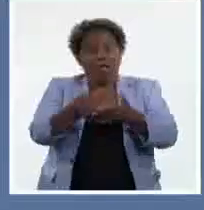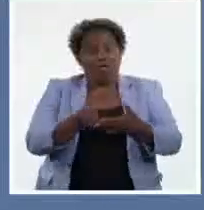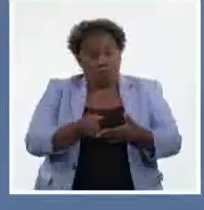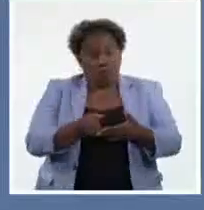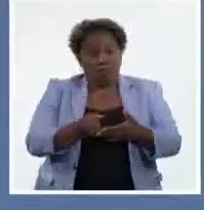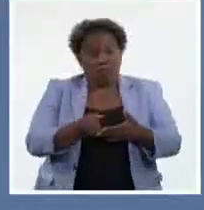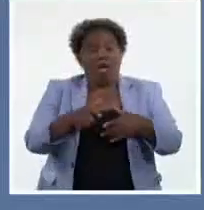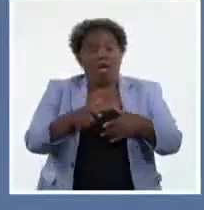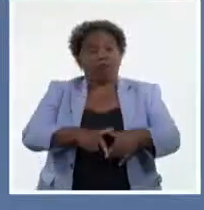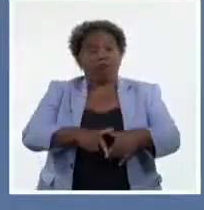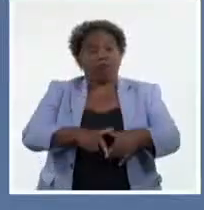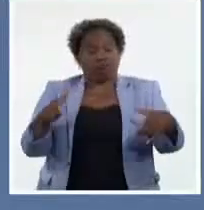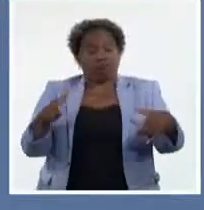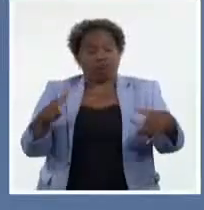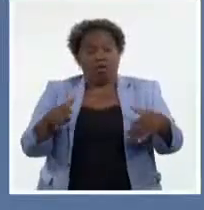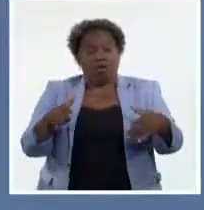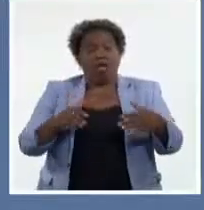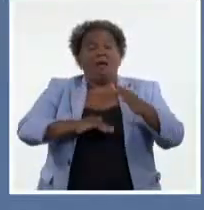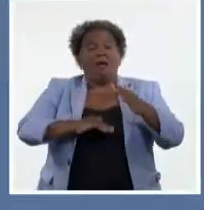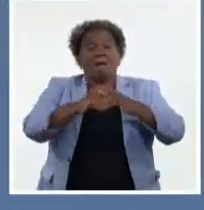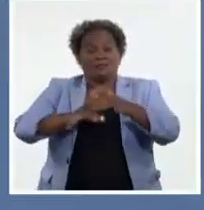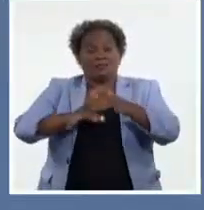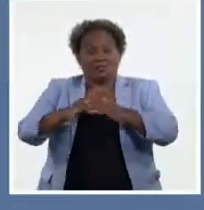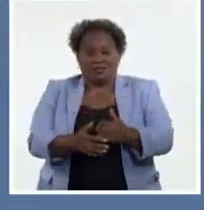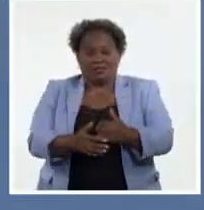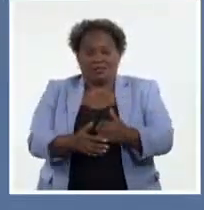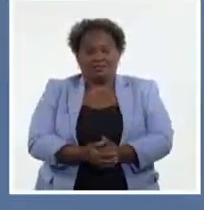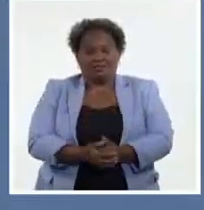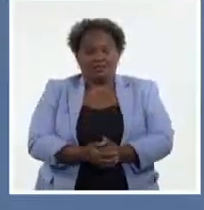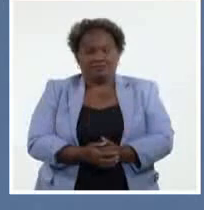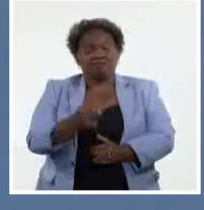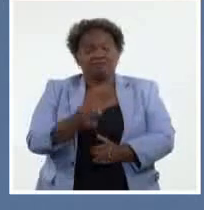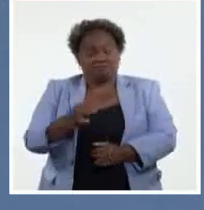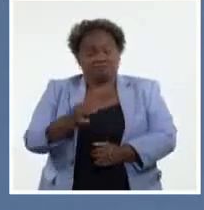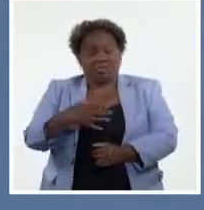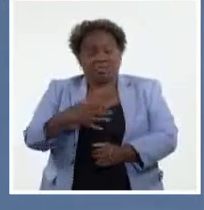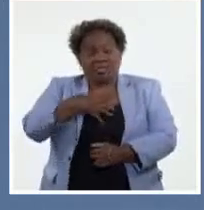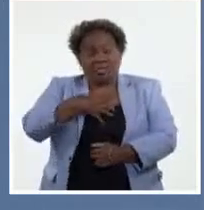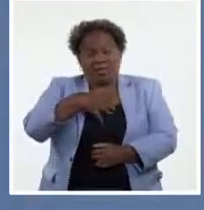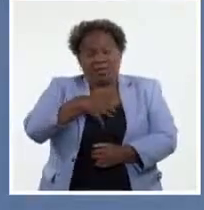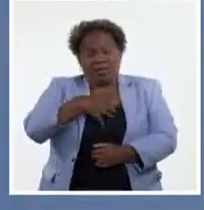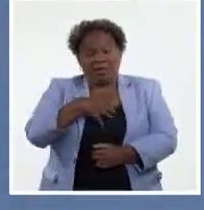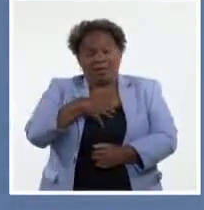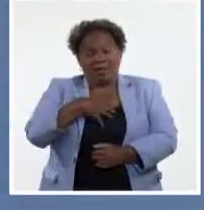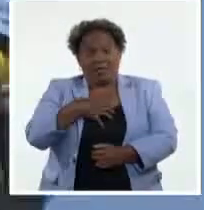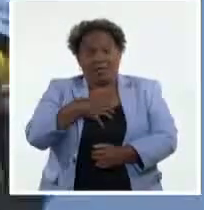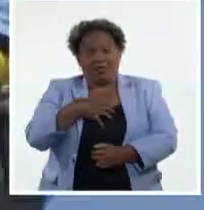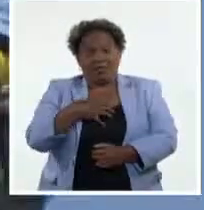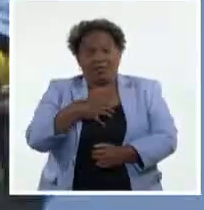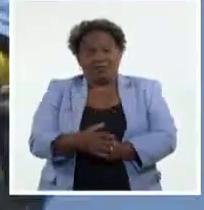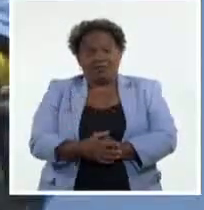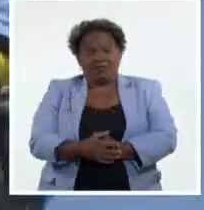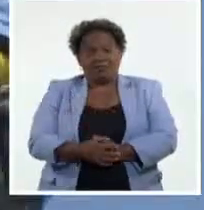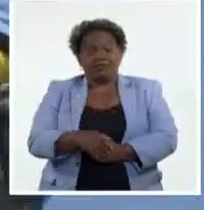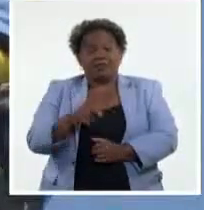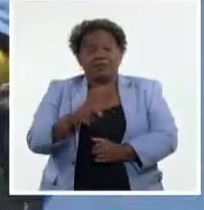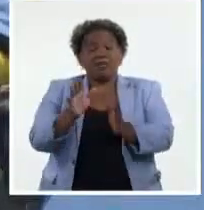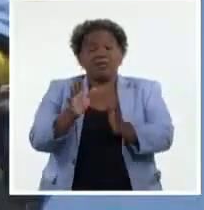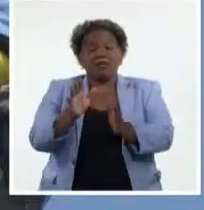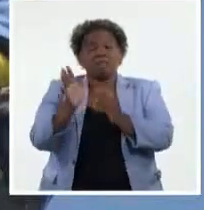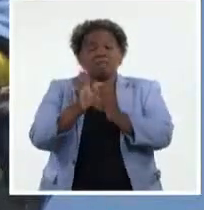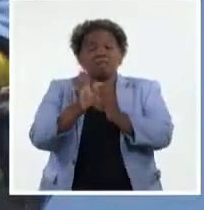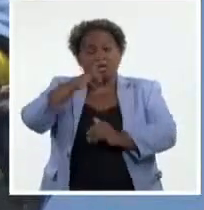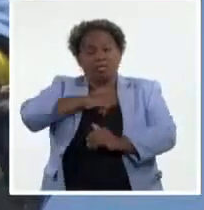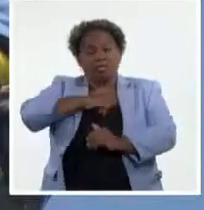capacidades en radiobases para el tráfico de Internet. Ciertamente, a tener, digamos que en el entorno del mes de abril,